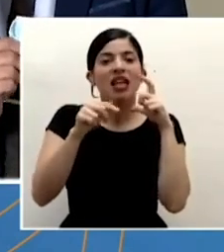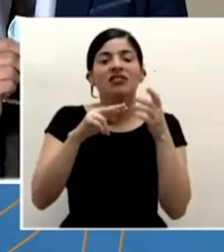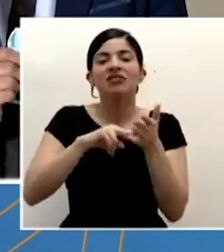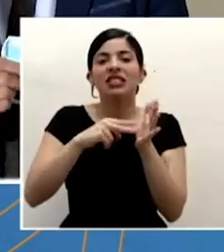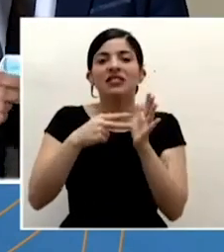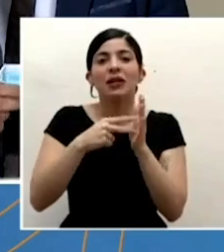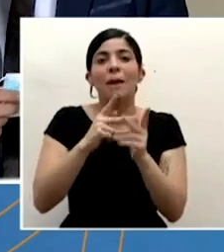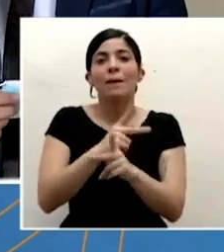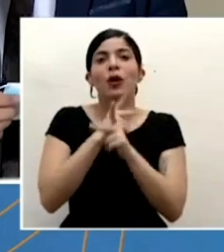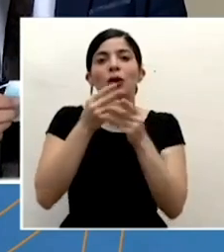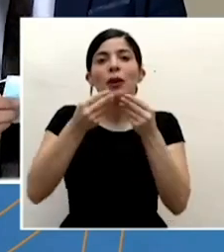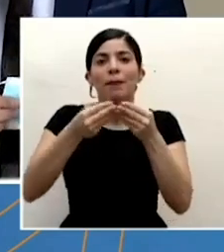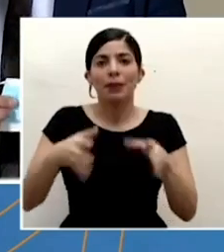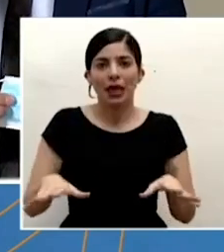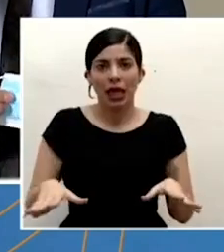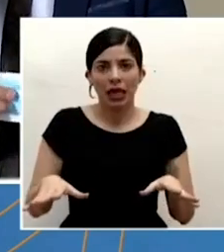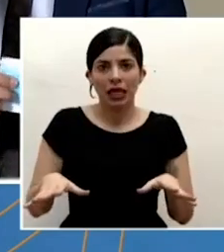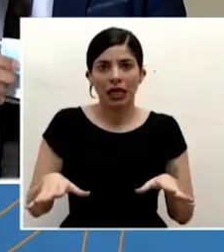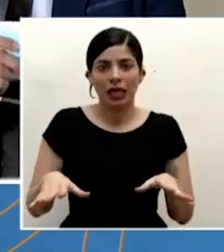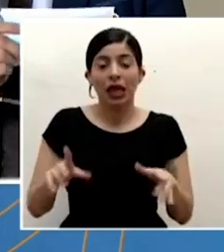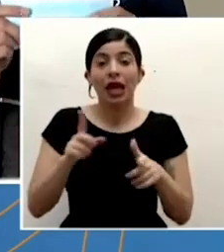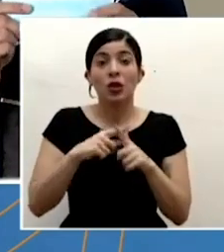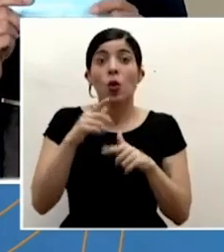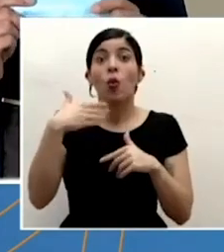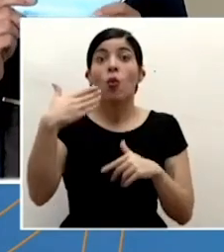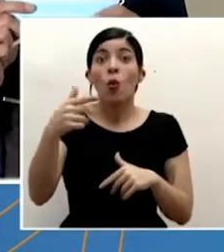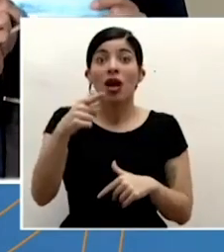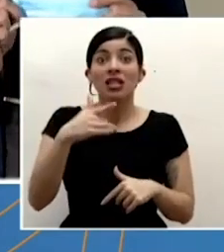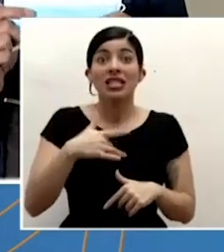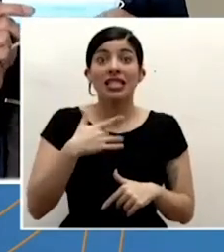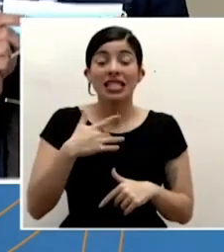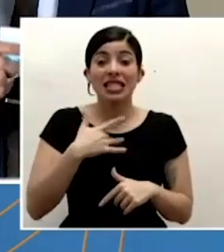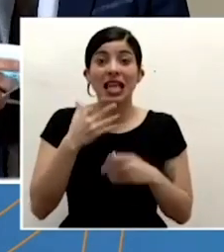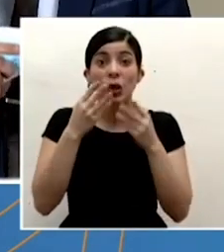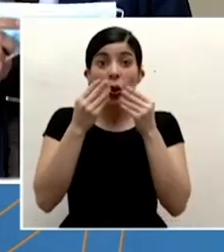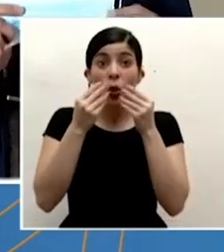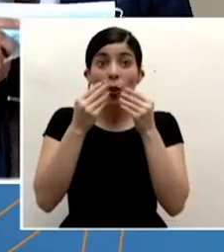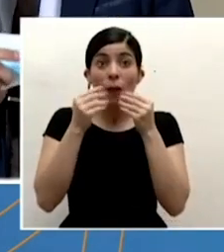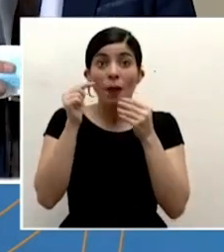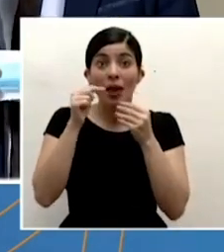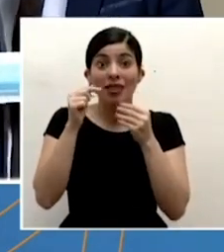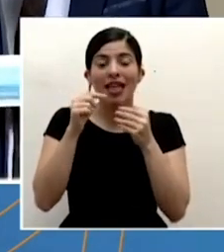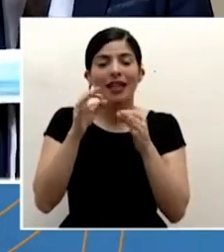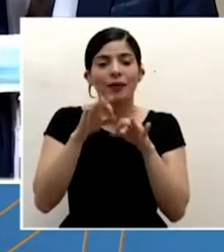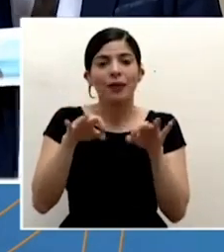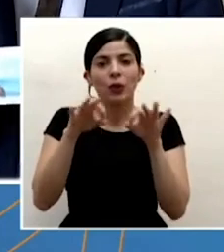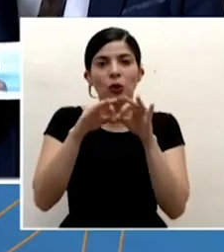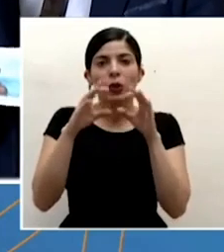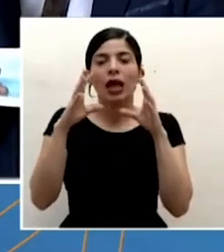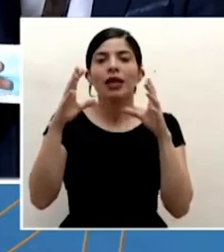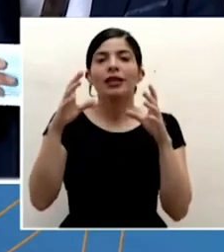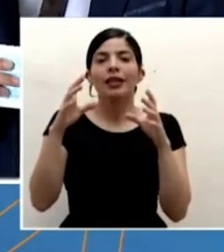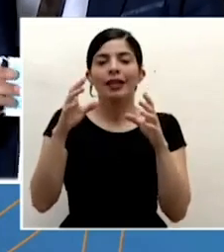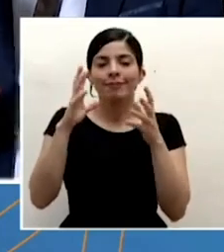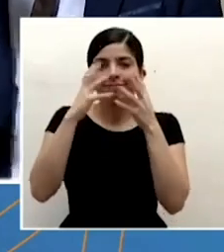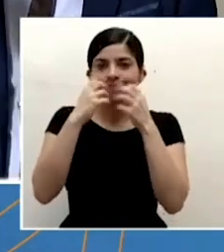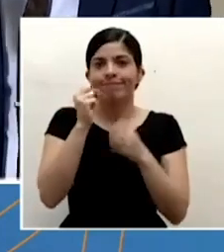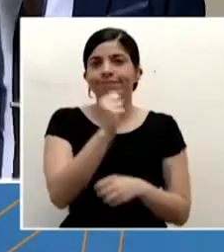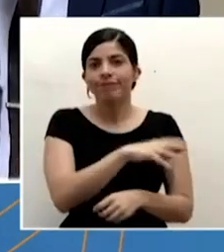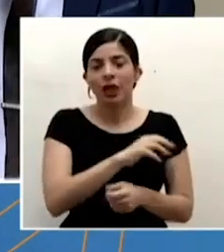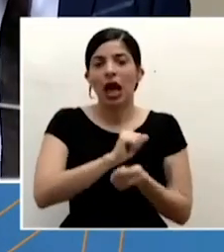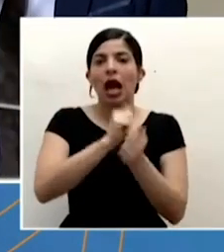también de protección se pierde bastante entonces en el momento que ya la mascarilla se siente húmeda es importante que hay que cambiarla